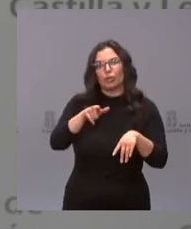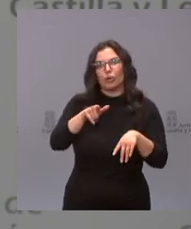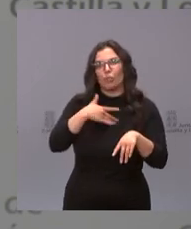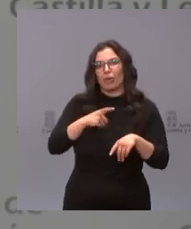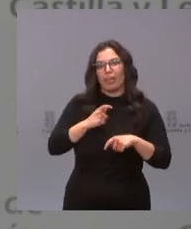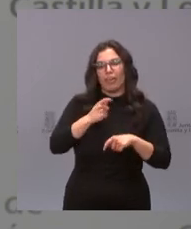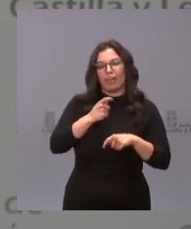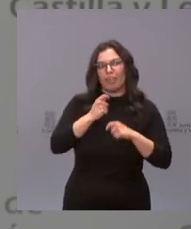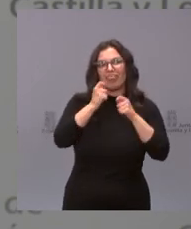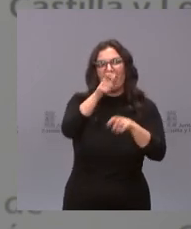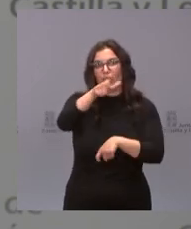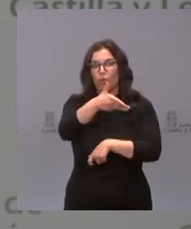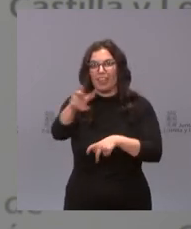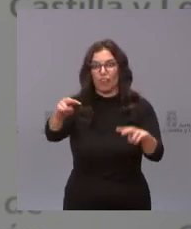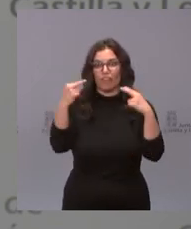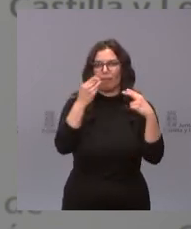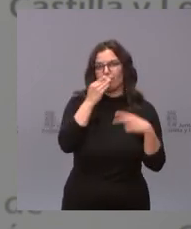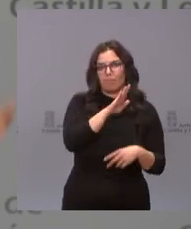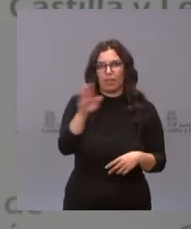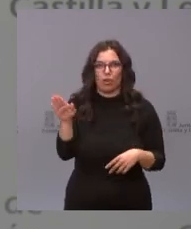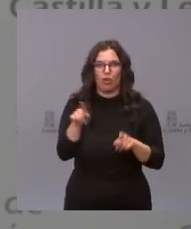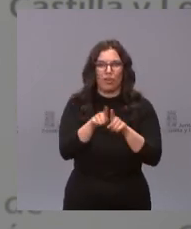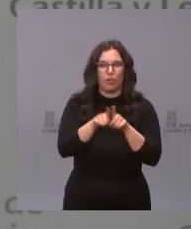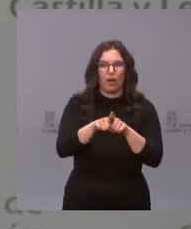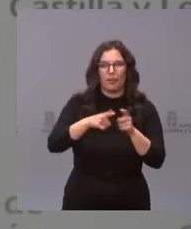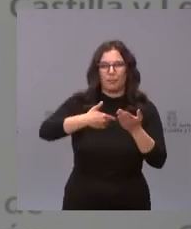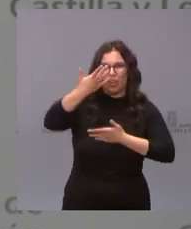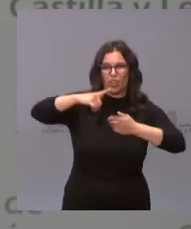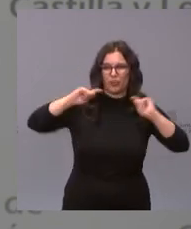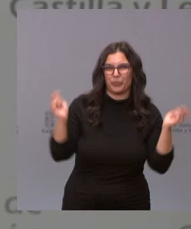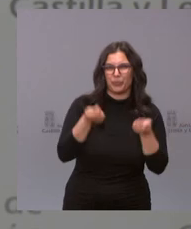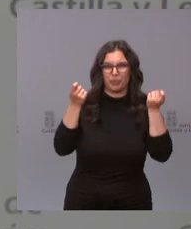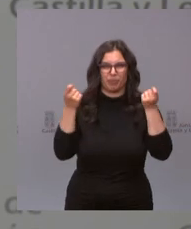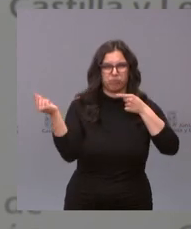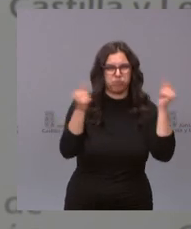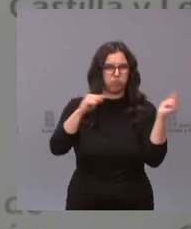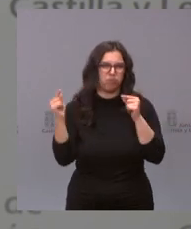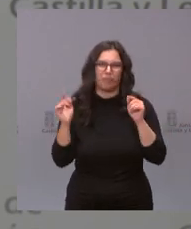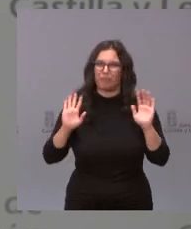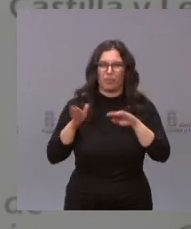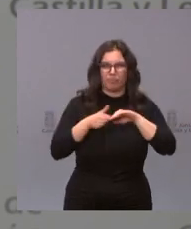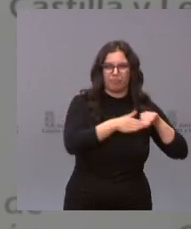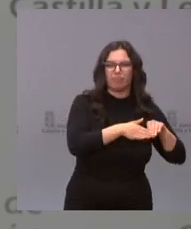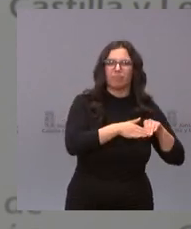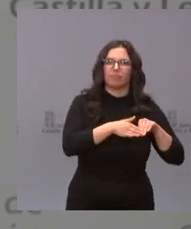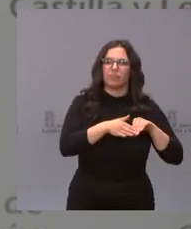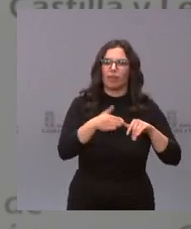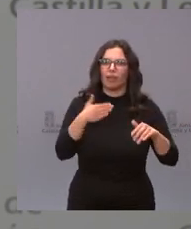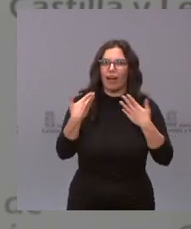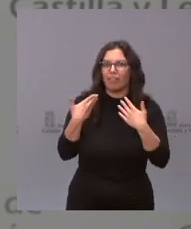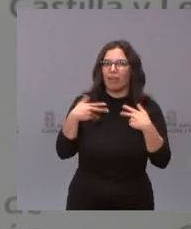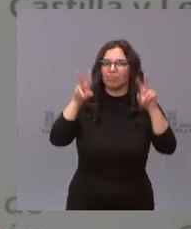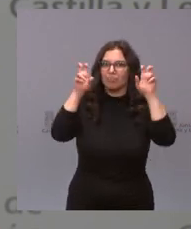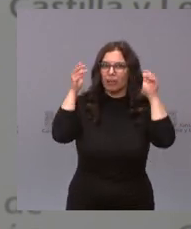los ciudadanos que no llenemos los periódicos con problemas de partidos sino que llenemos pues las conversaciones